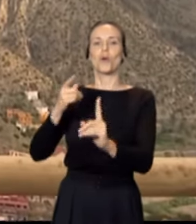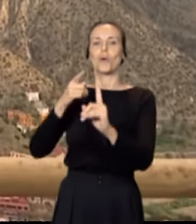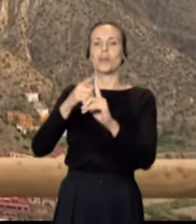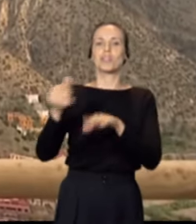Buenos días. ¡Gracias! ¡Gracias!